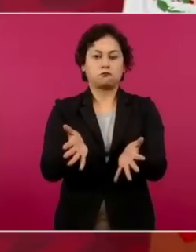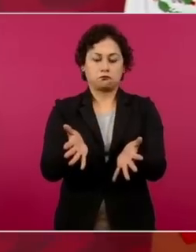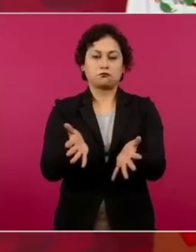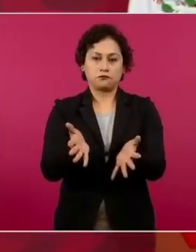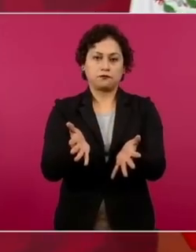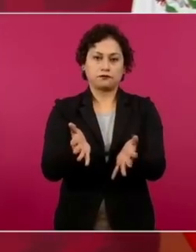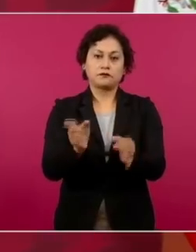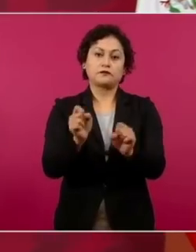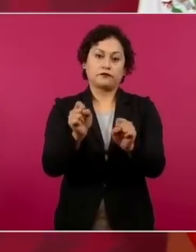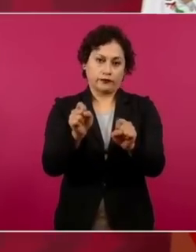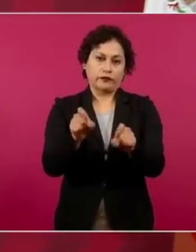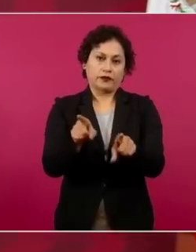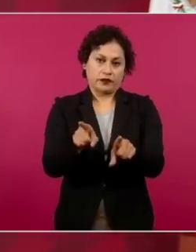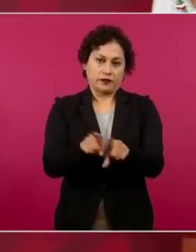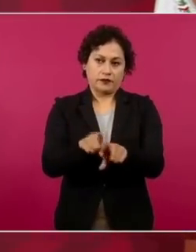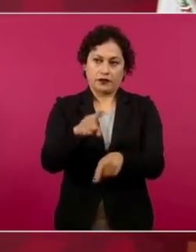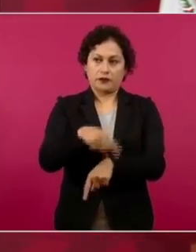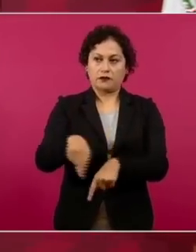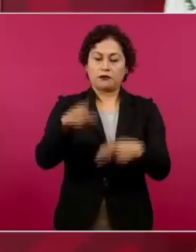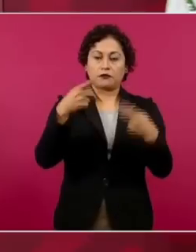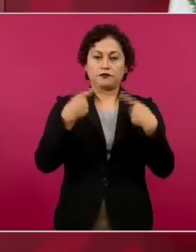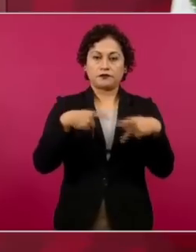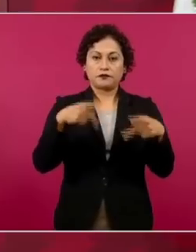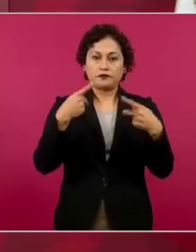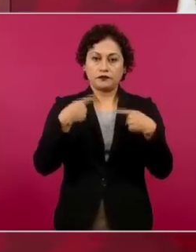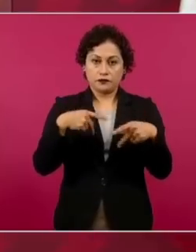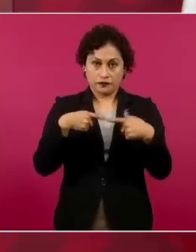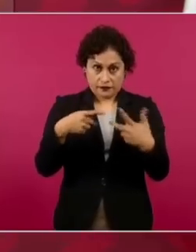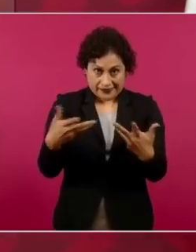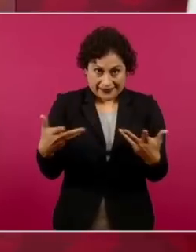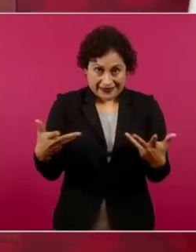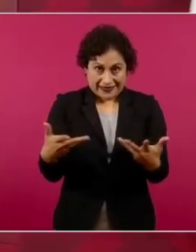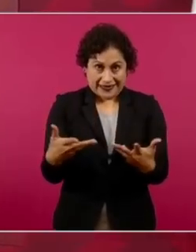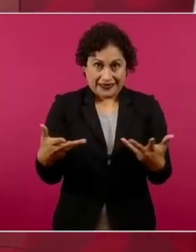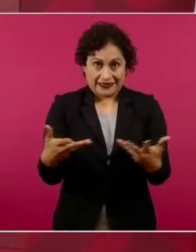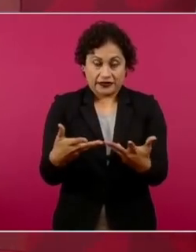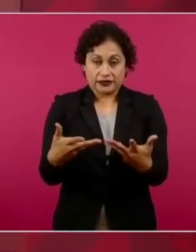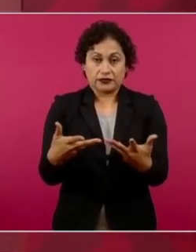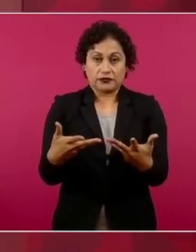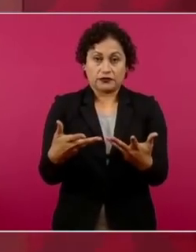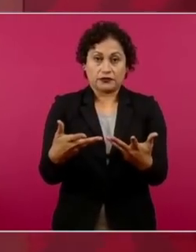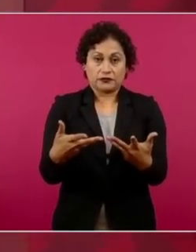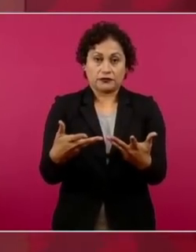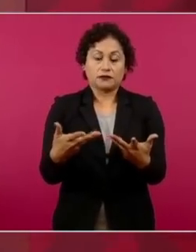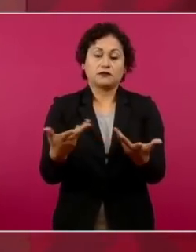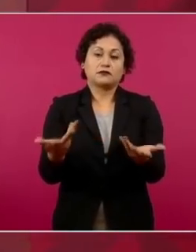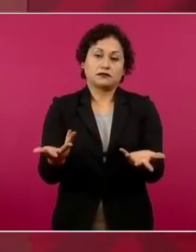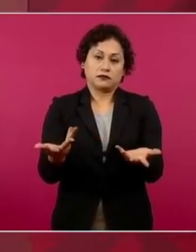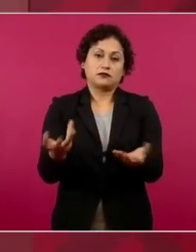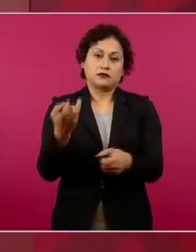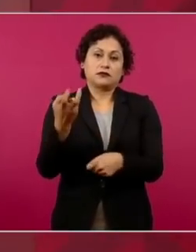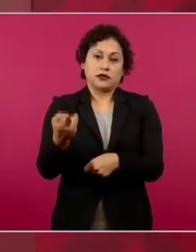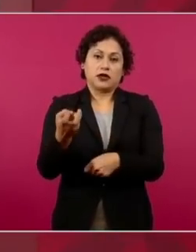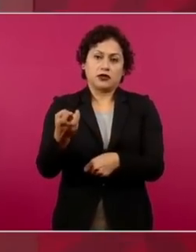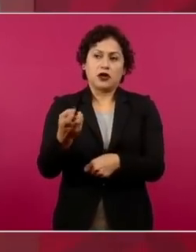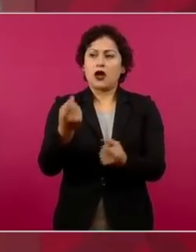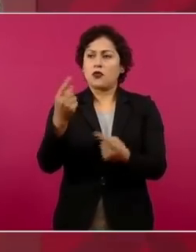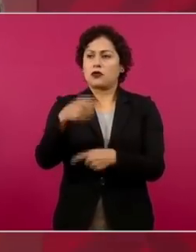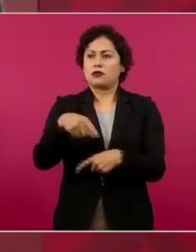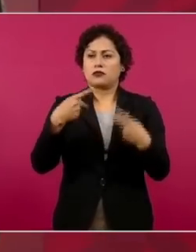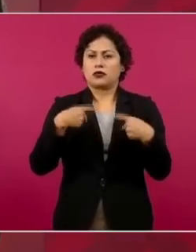cometen esos delitos están dispuestos a cambiar de actitud.